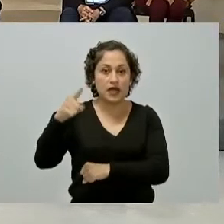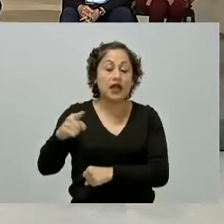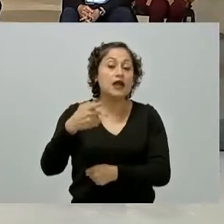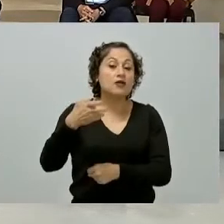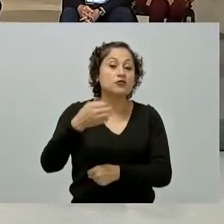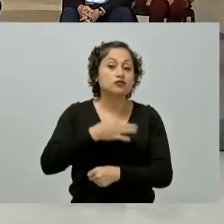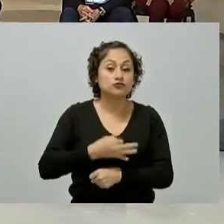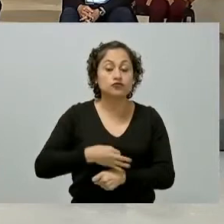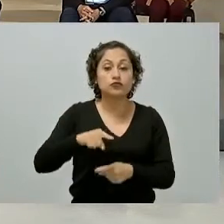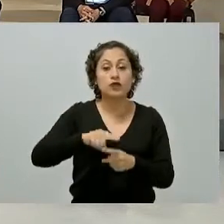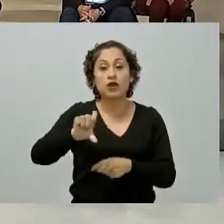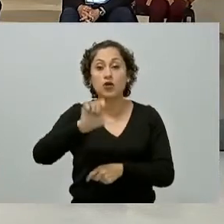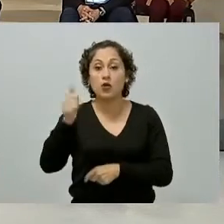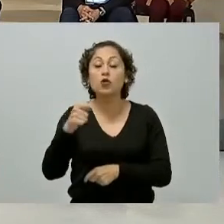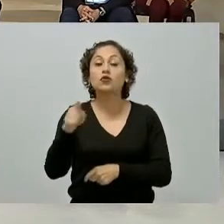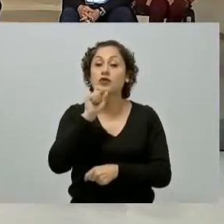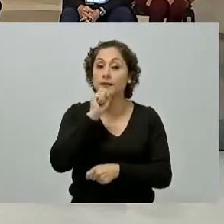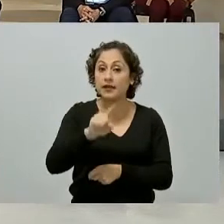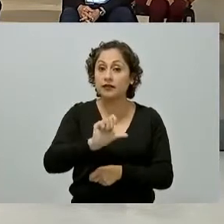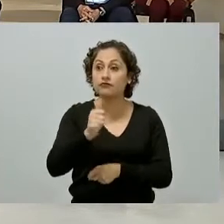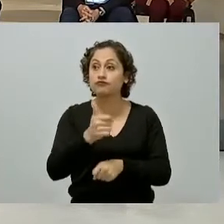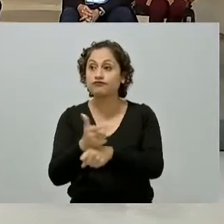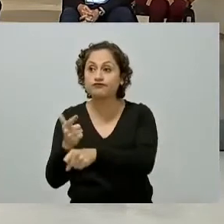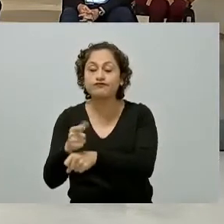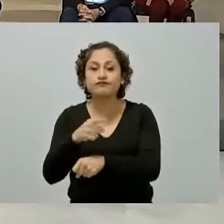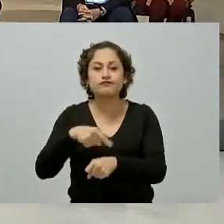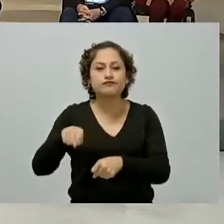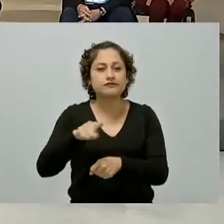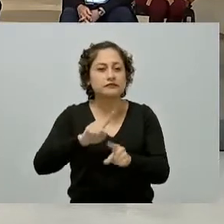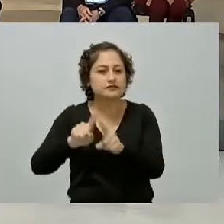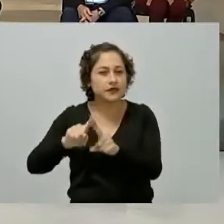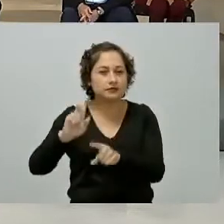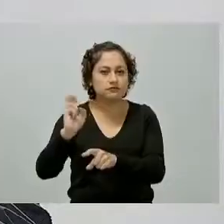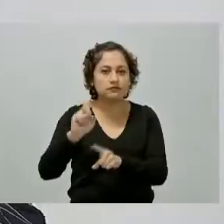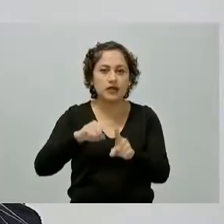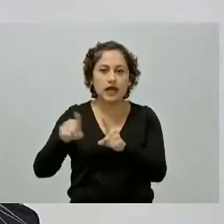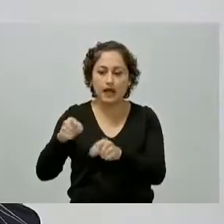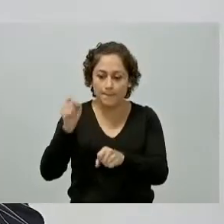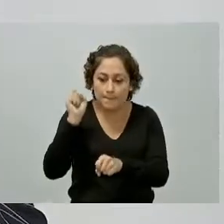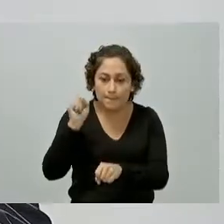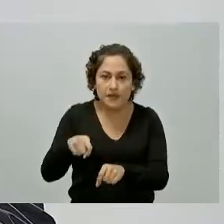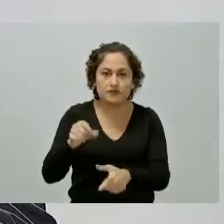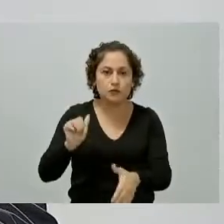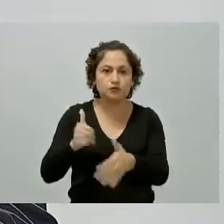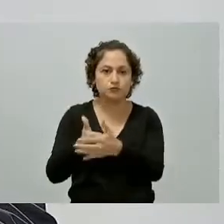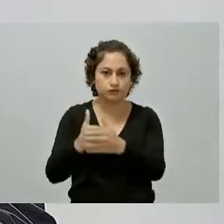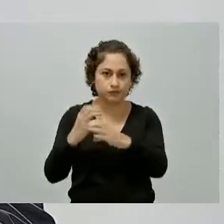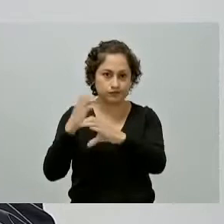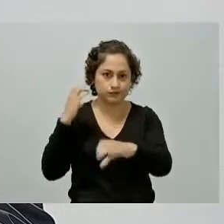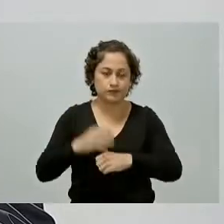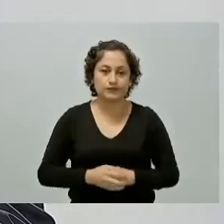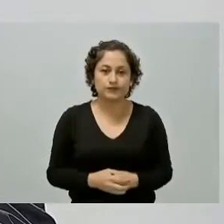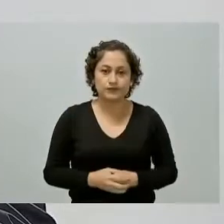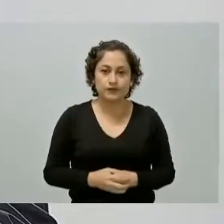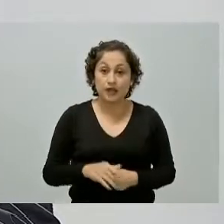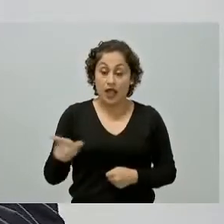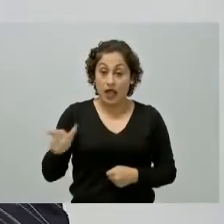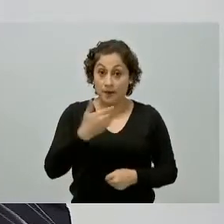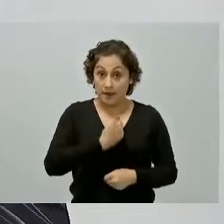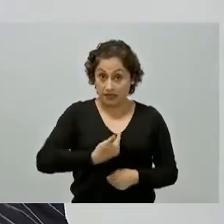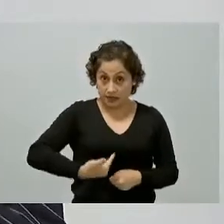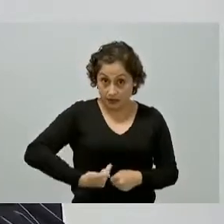transporte público y privado que llegan actualmente en este punto el señor presidente de la república